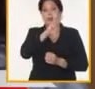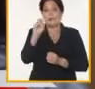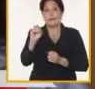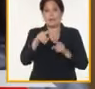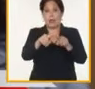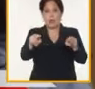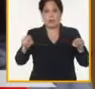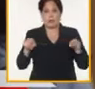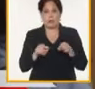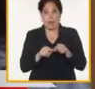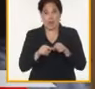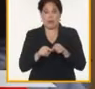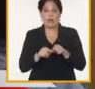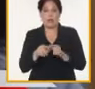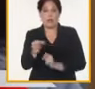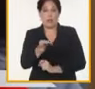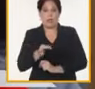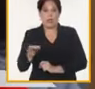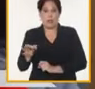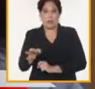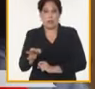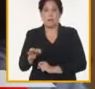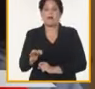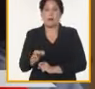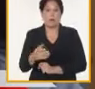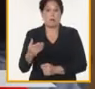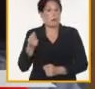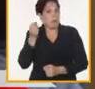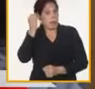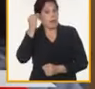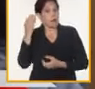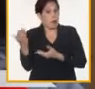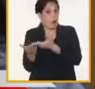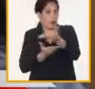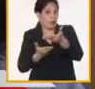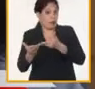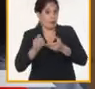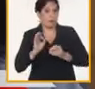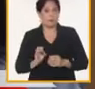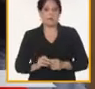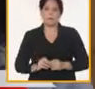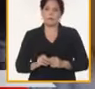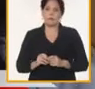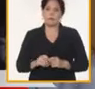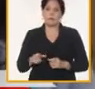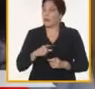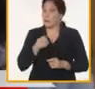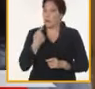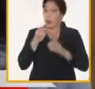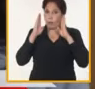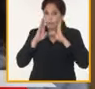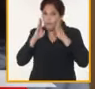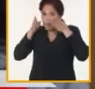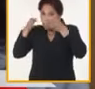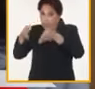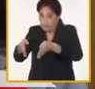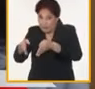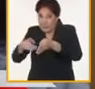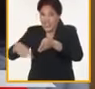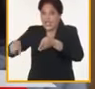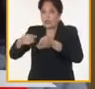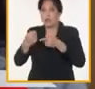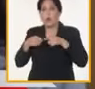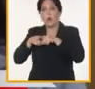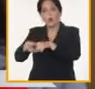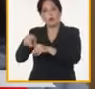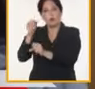soya, que si hacemos una labor de gerencia, porque no será fácil, pero si le ponemos a esto todo el